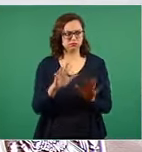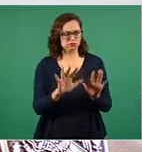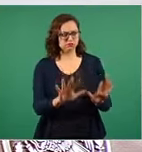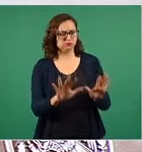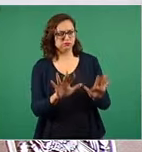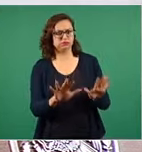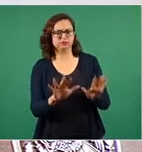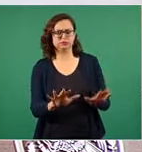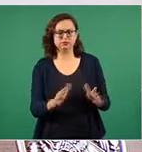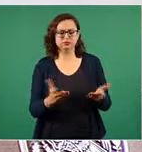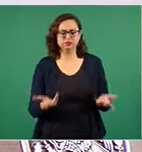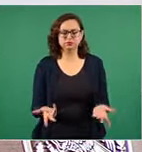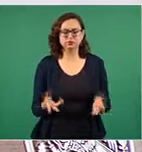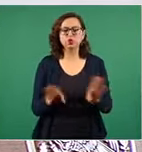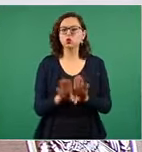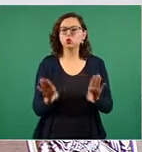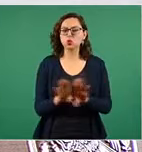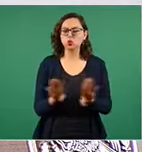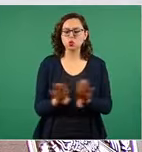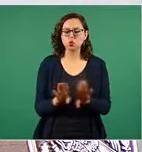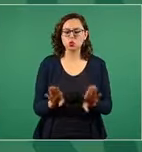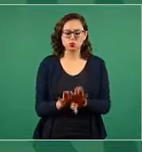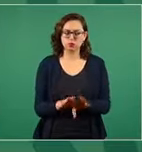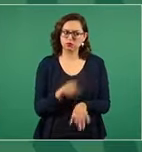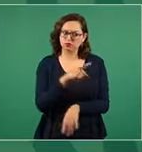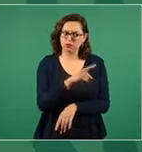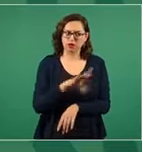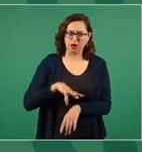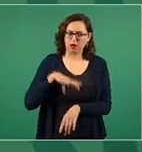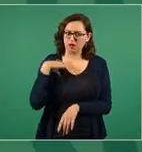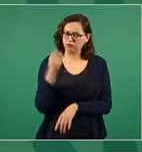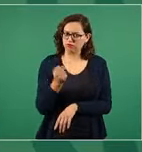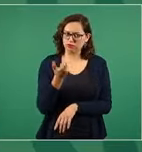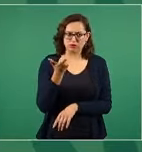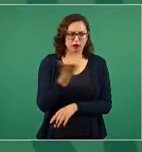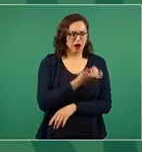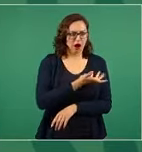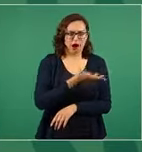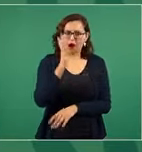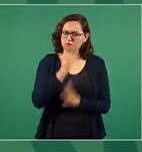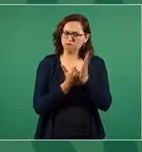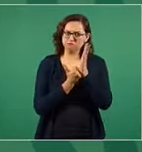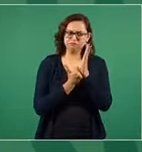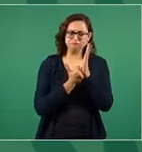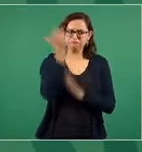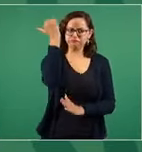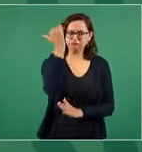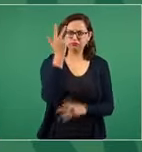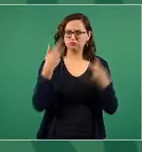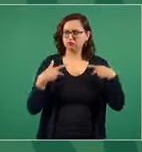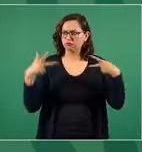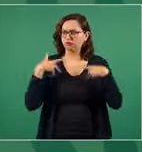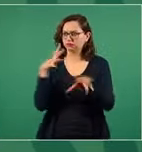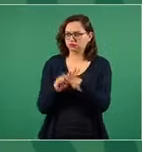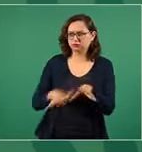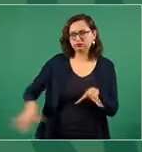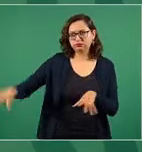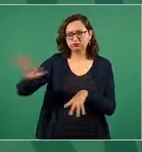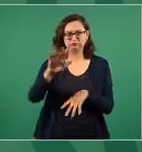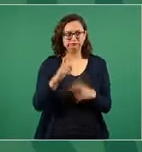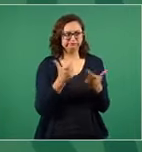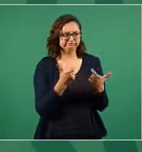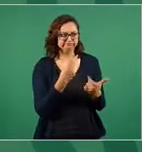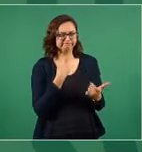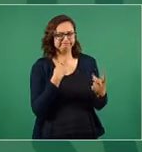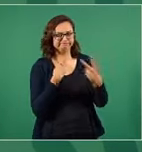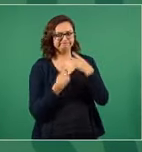fueron muy arriba y están afectando la economía popular entonces